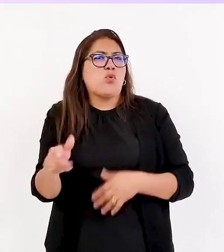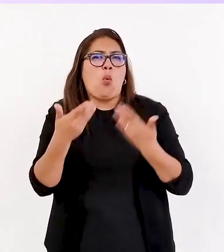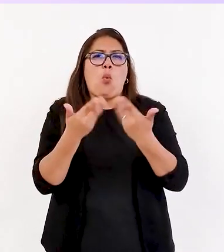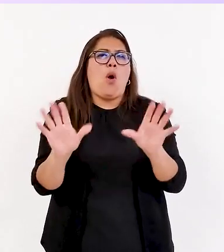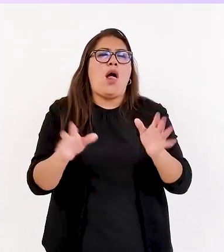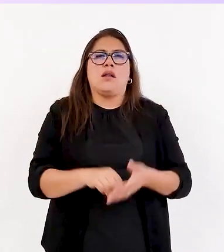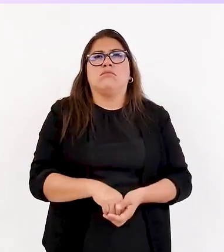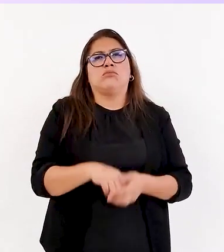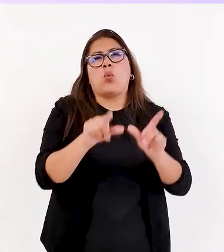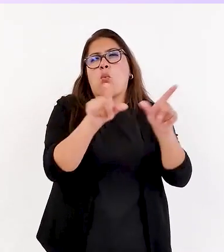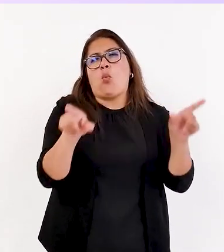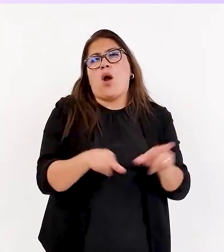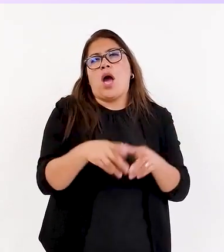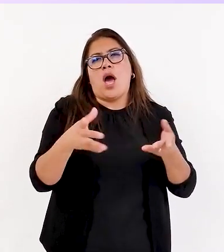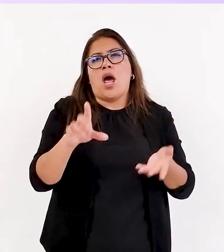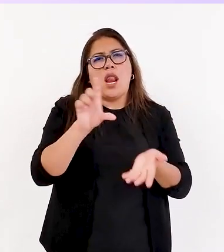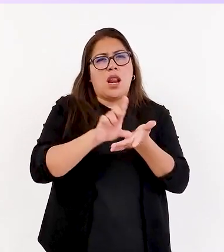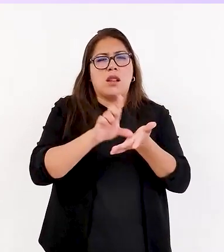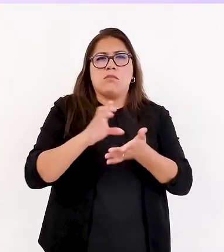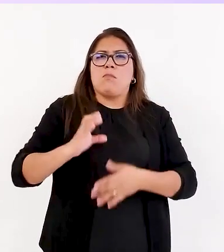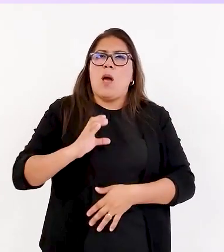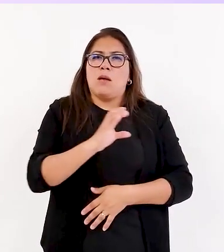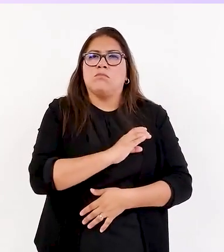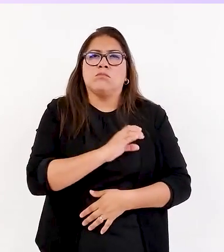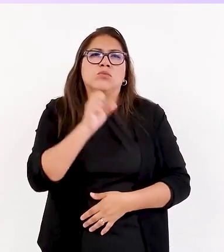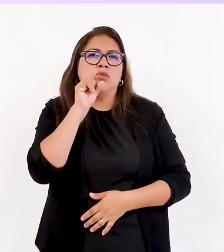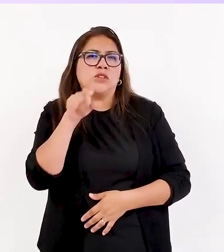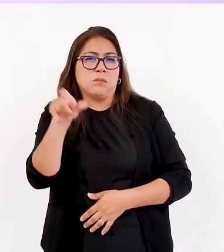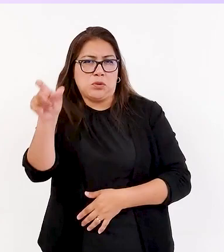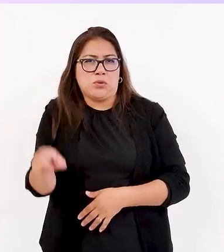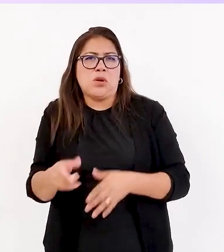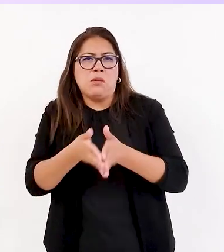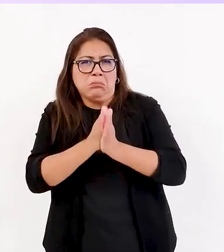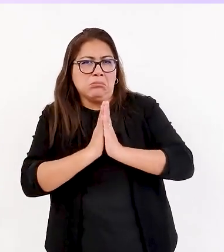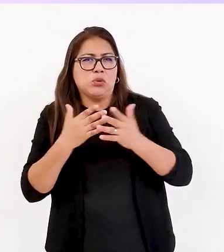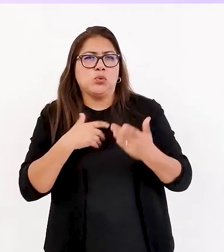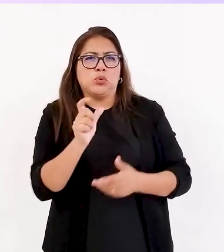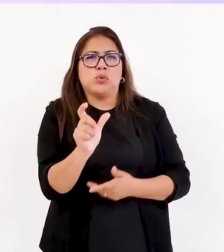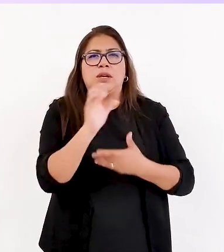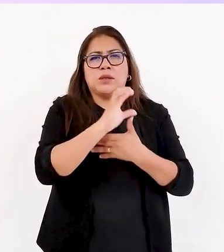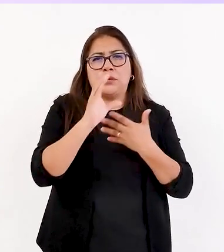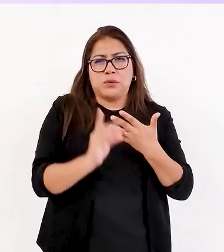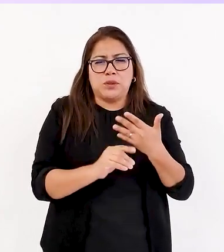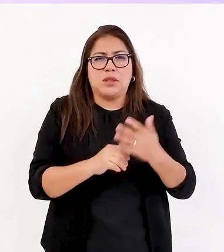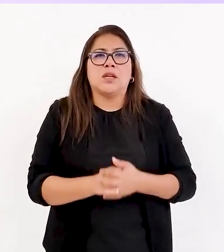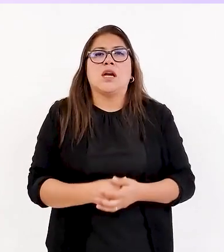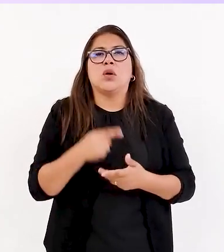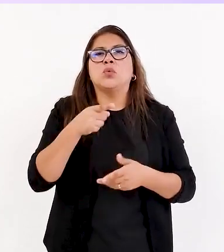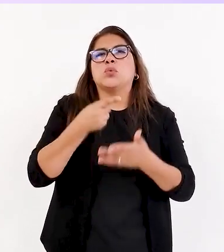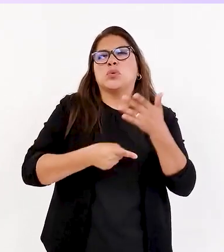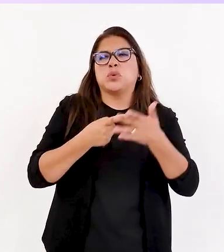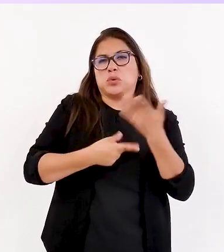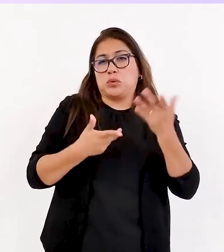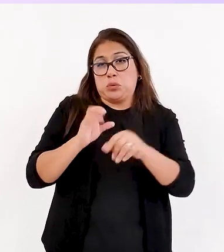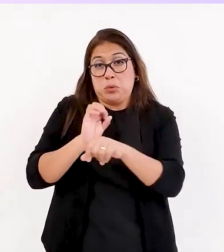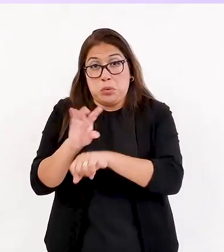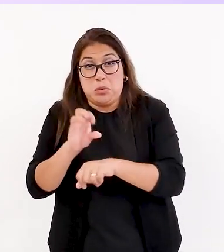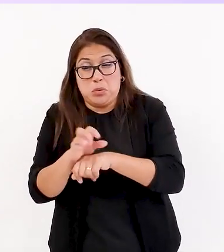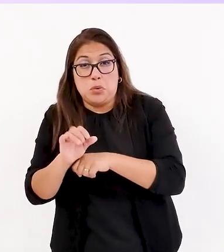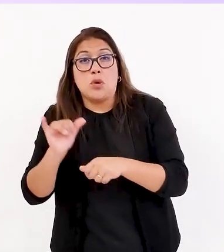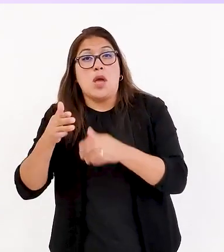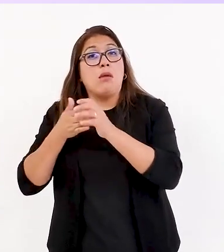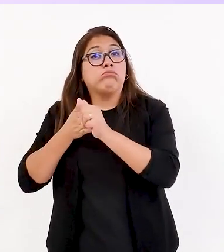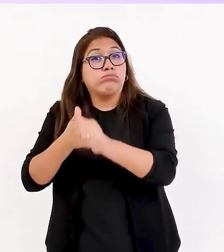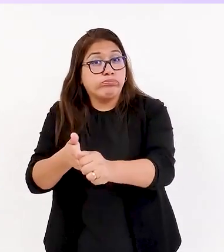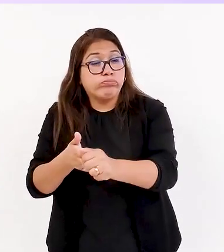sea de Lima, del Callao o también de provincia, quiere obtener, por ejemplo, su carnet de Conadis. ¿Ustedes los orientan, los guían y los encaminan